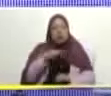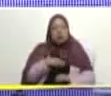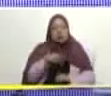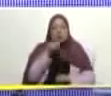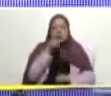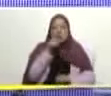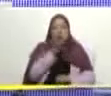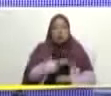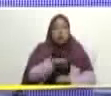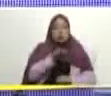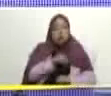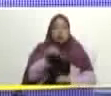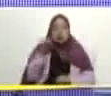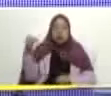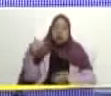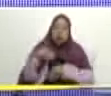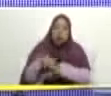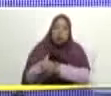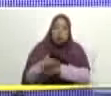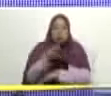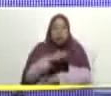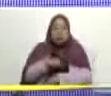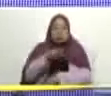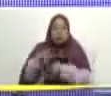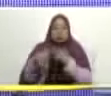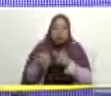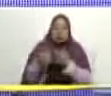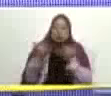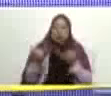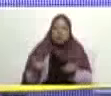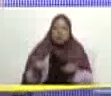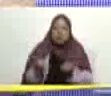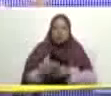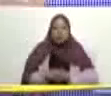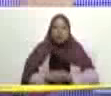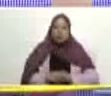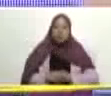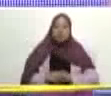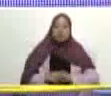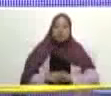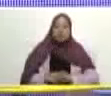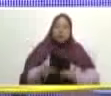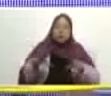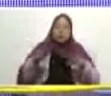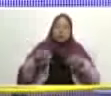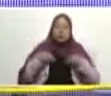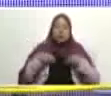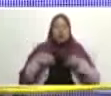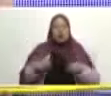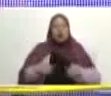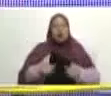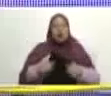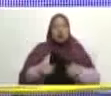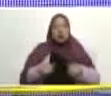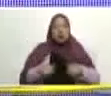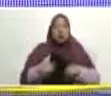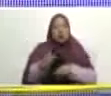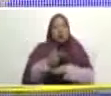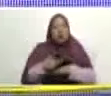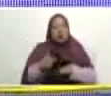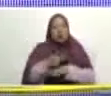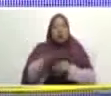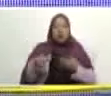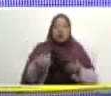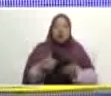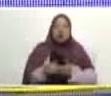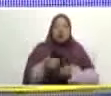misiones sociales incluidas las misiones de nueva generación es tomar todos los esfuerzos del gobierno nacional